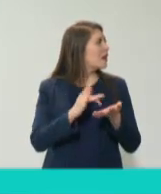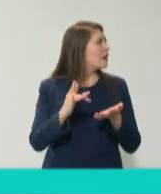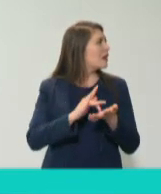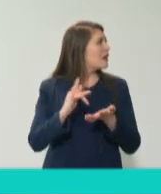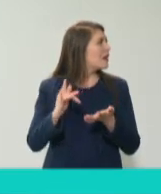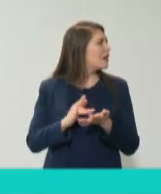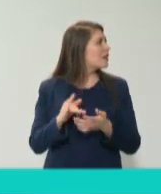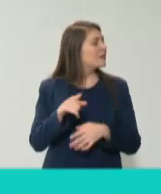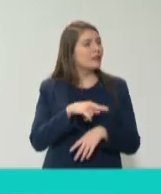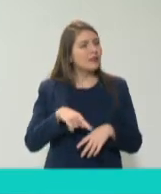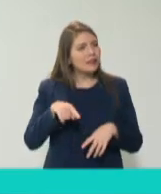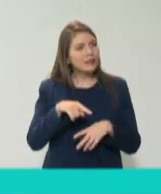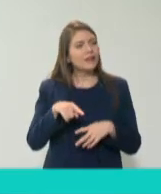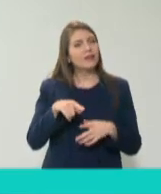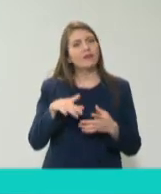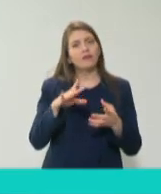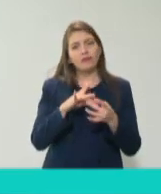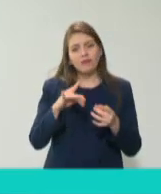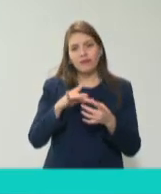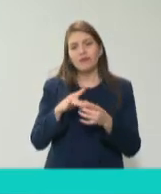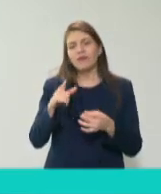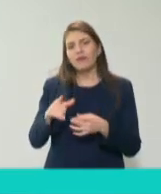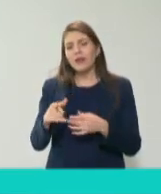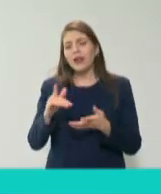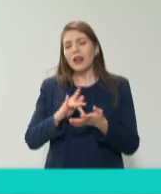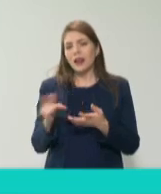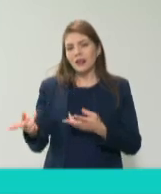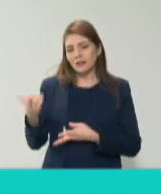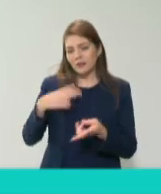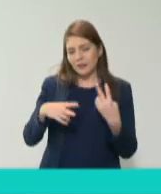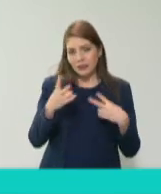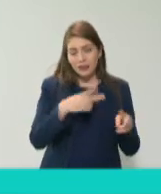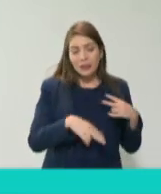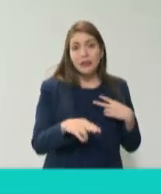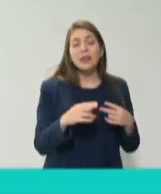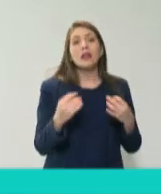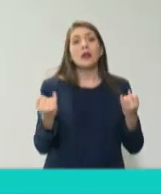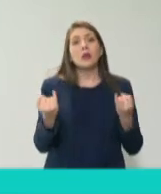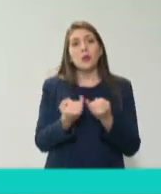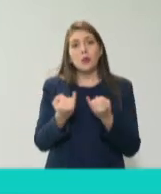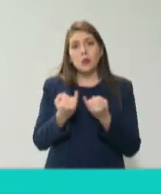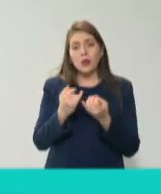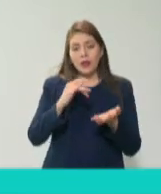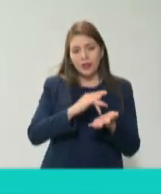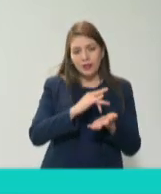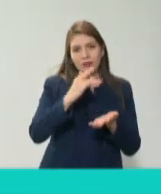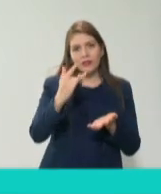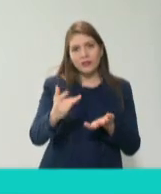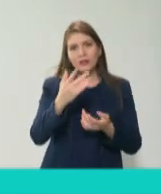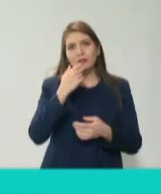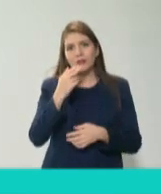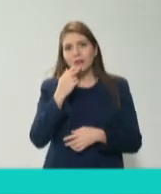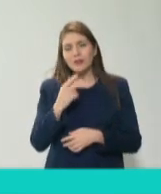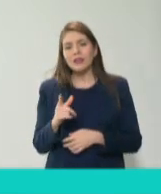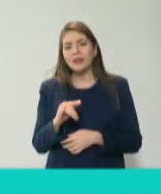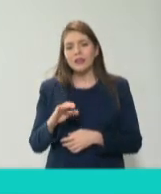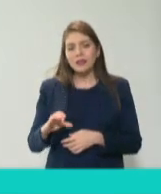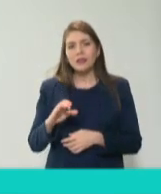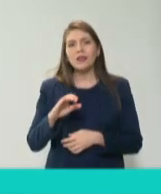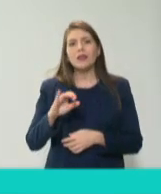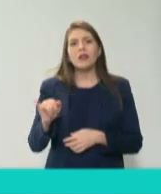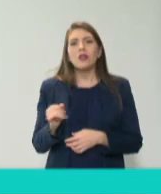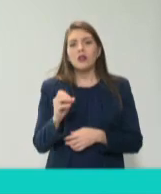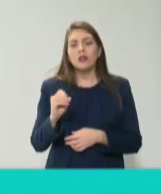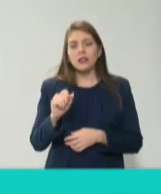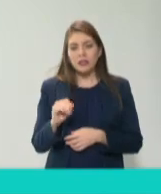panelistas, a todos ustedes por su asistencia y agradecerle muchísimo al licenciado José Octavio López-Presa